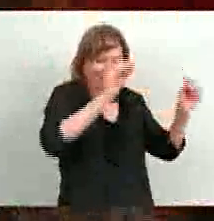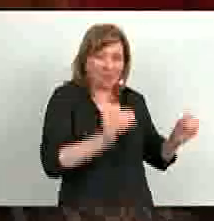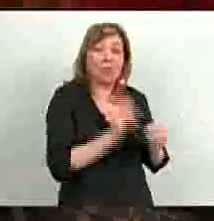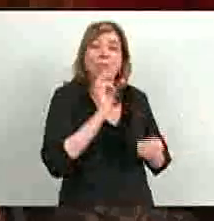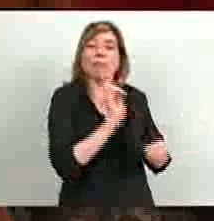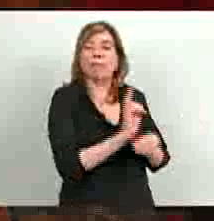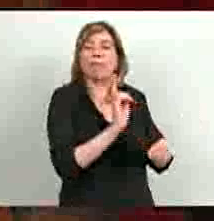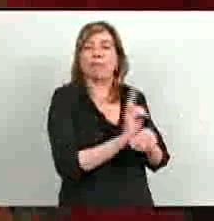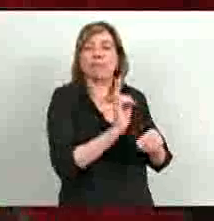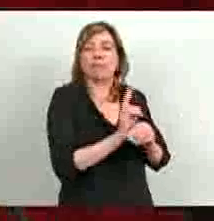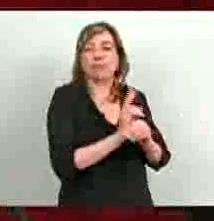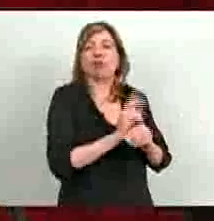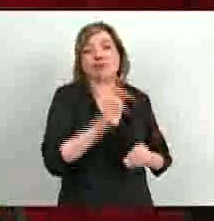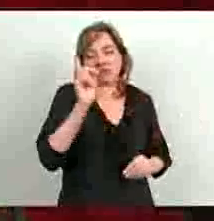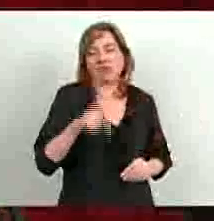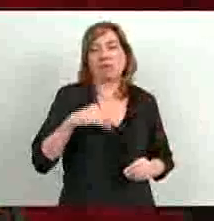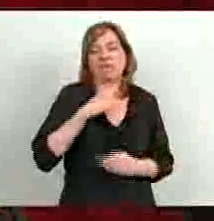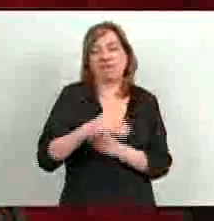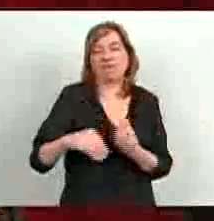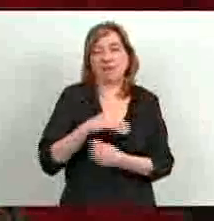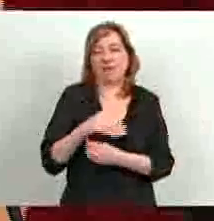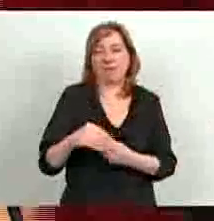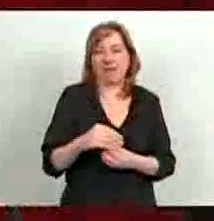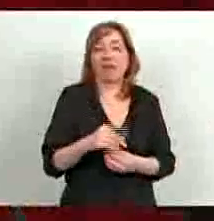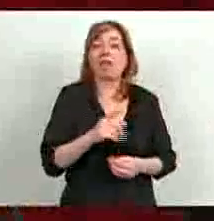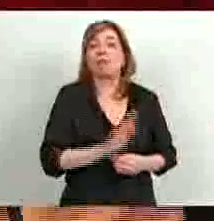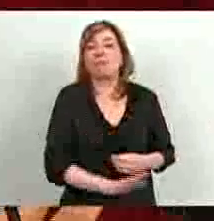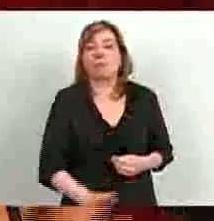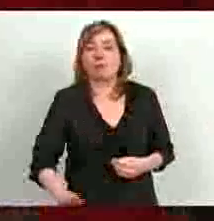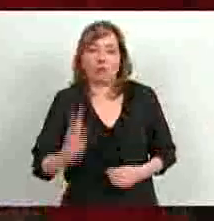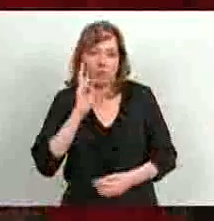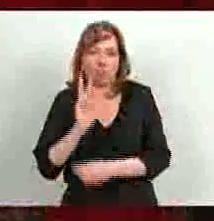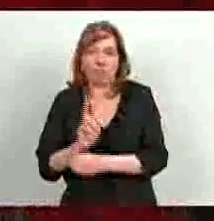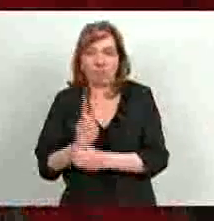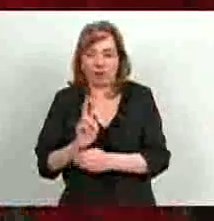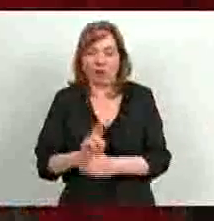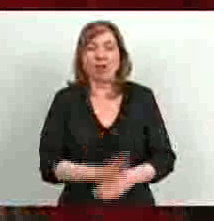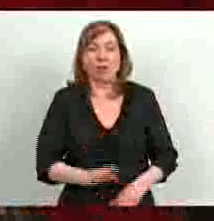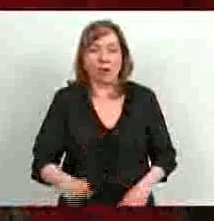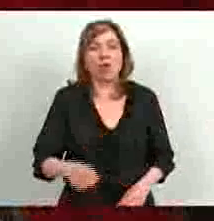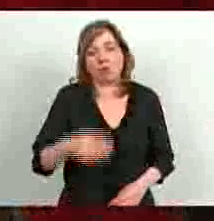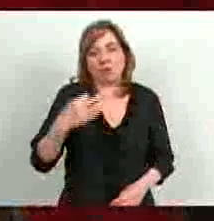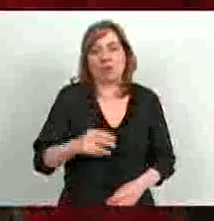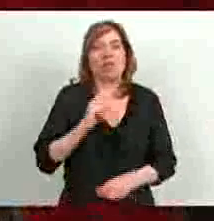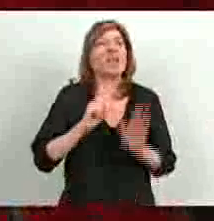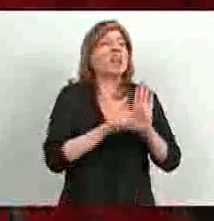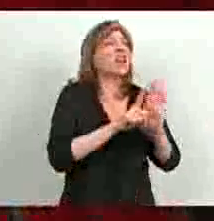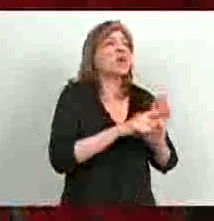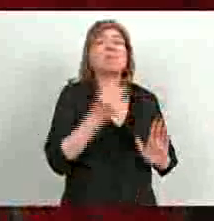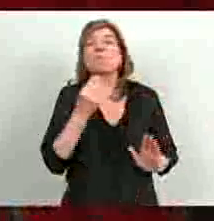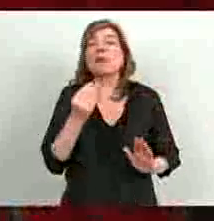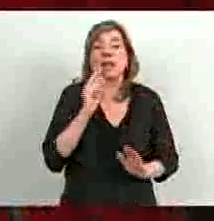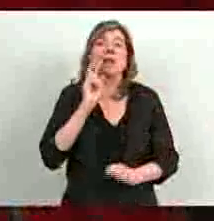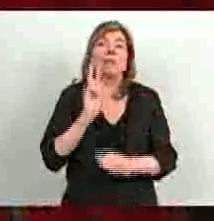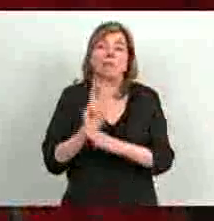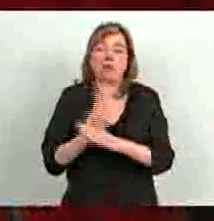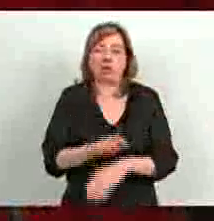proteger definitivamente a la familia y a los menores, que de esto se trata la legislación o por lo